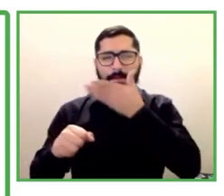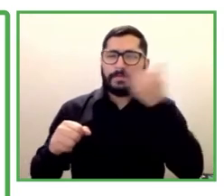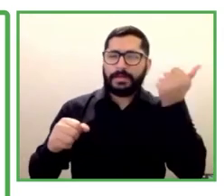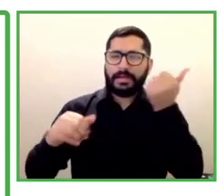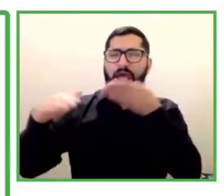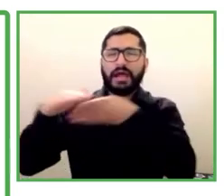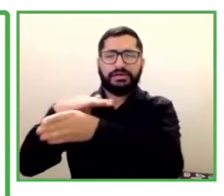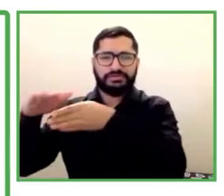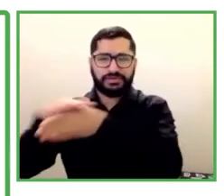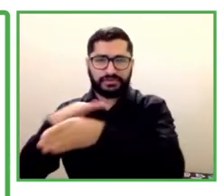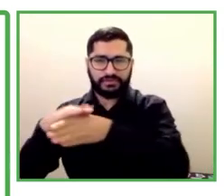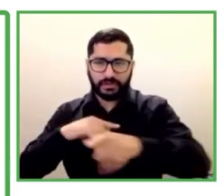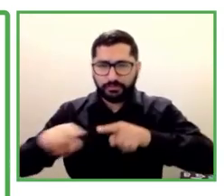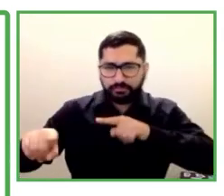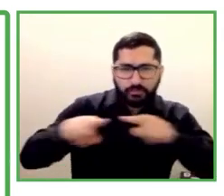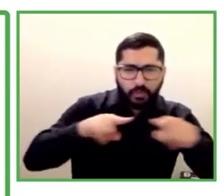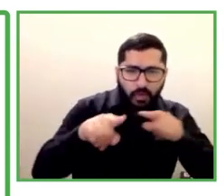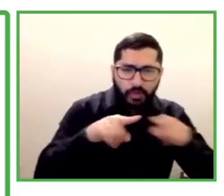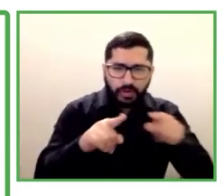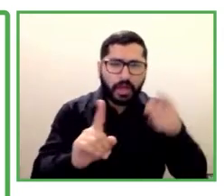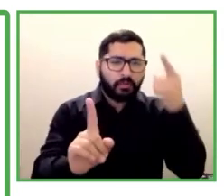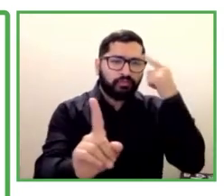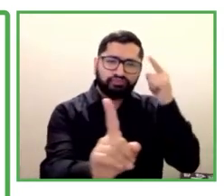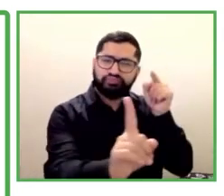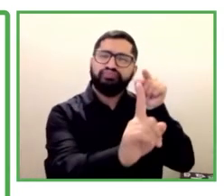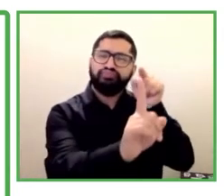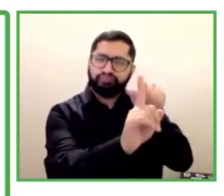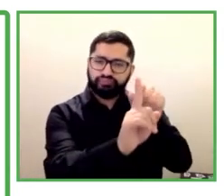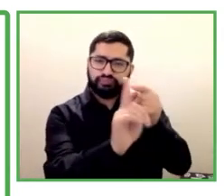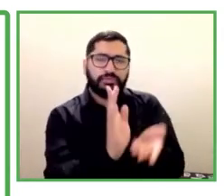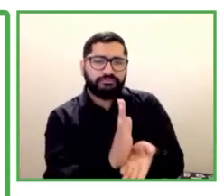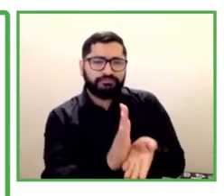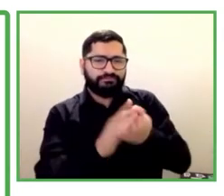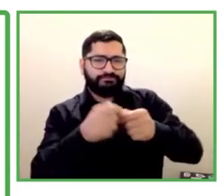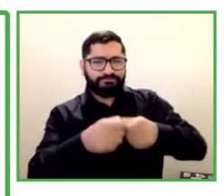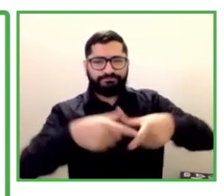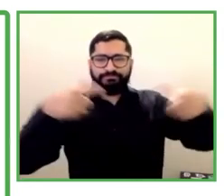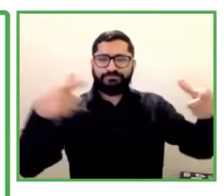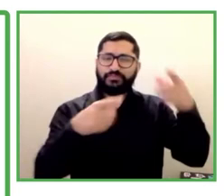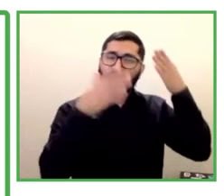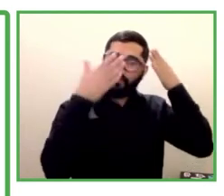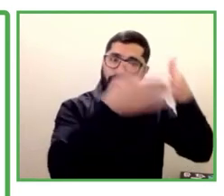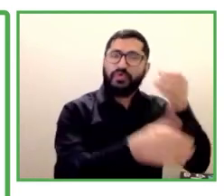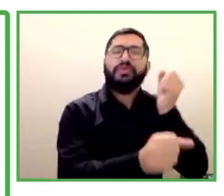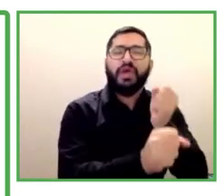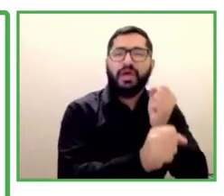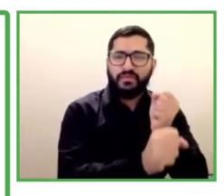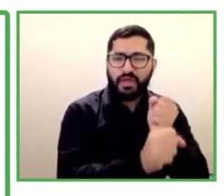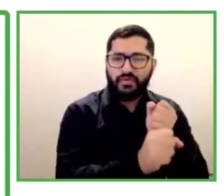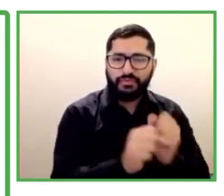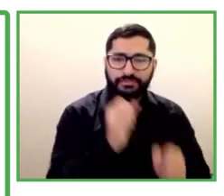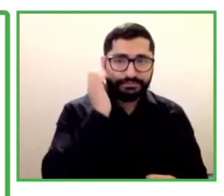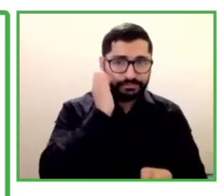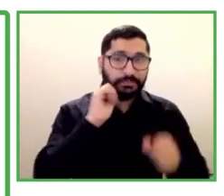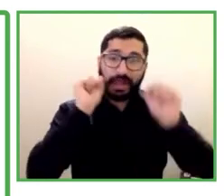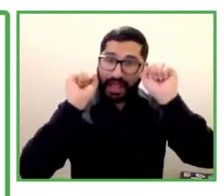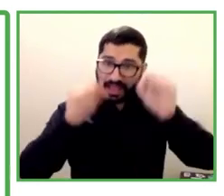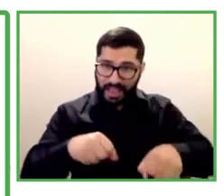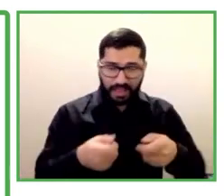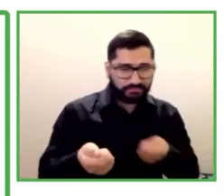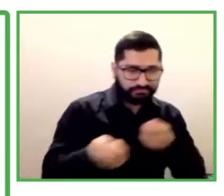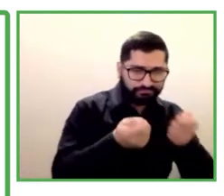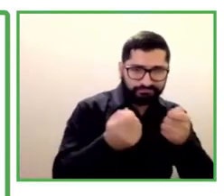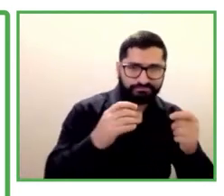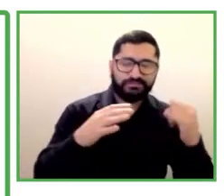reparando estas capacidades para un mercado inclusivo. Ayuda a capacitar con un programa de 45 horas,